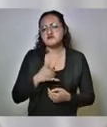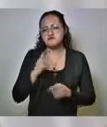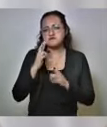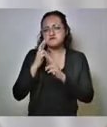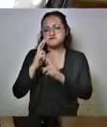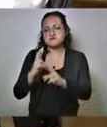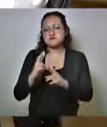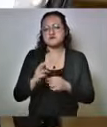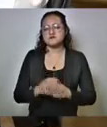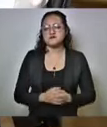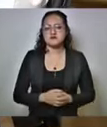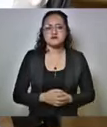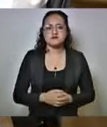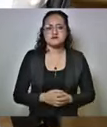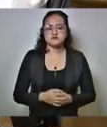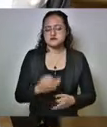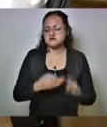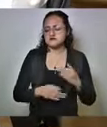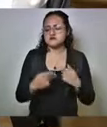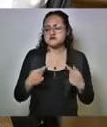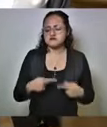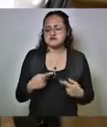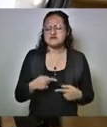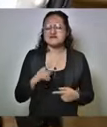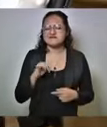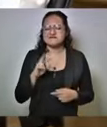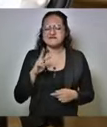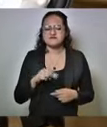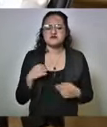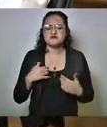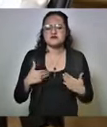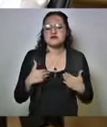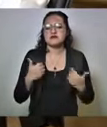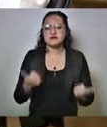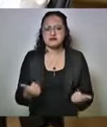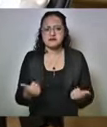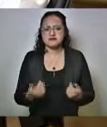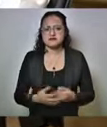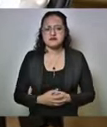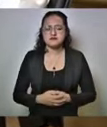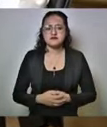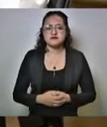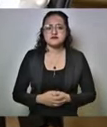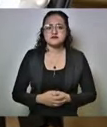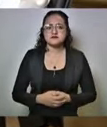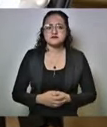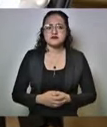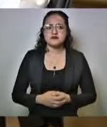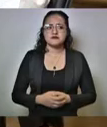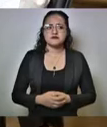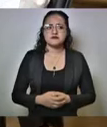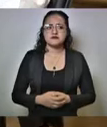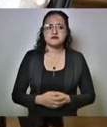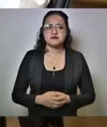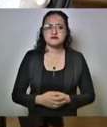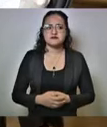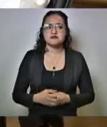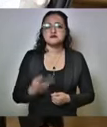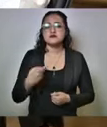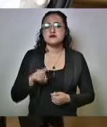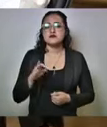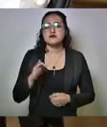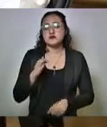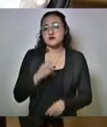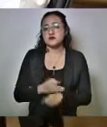que entendemos, pero que hoy es necesario